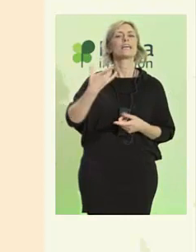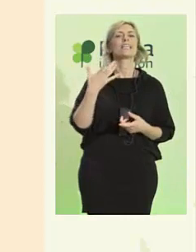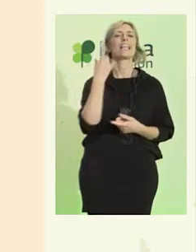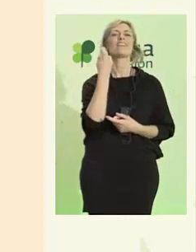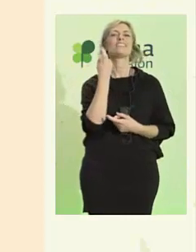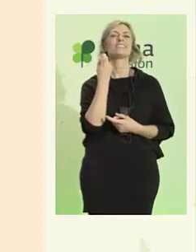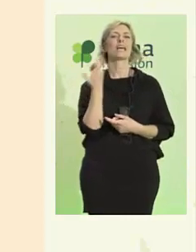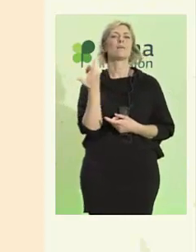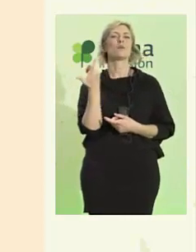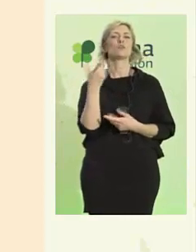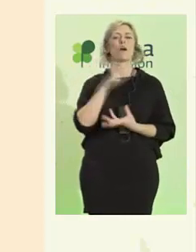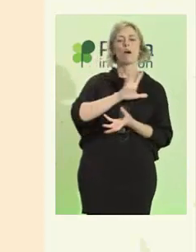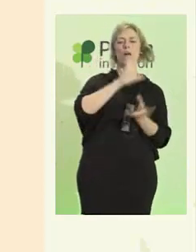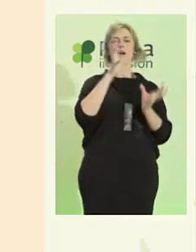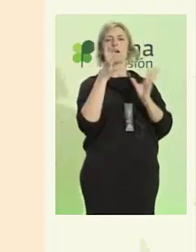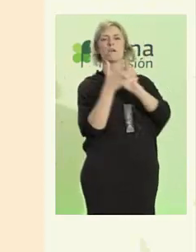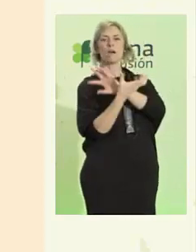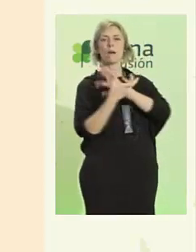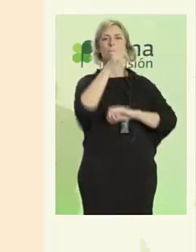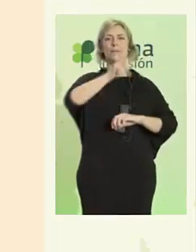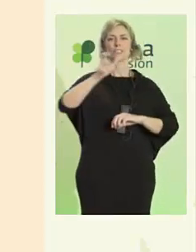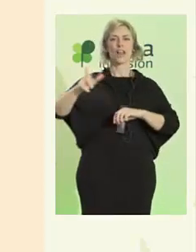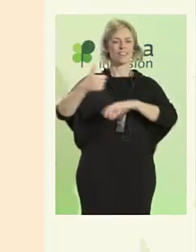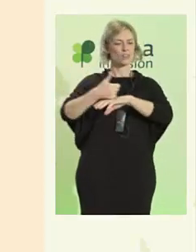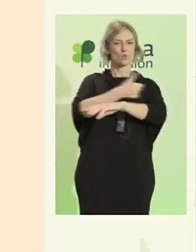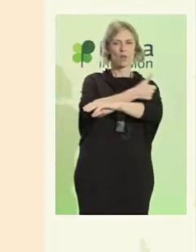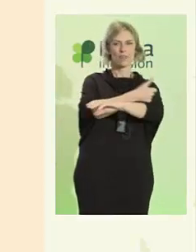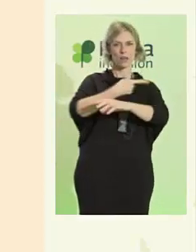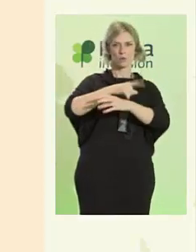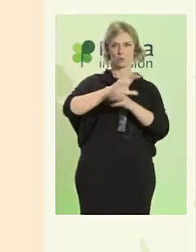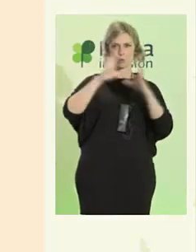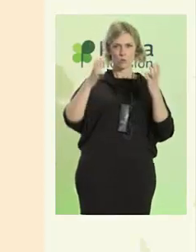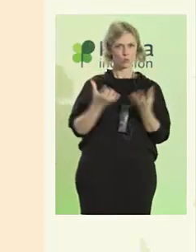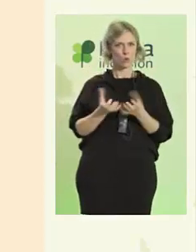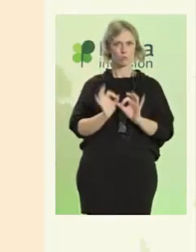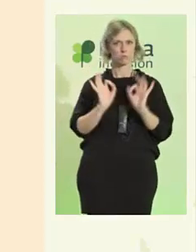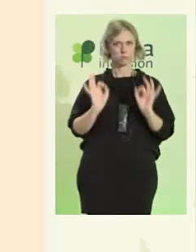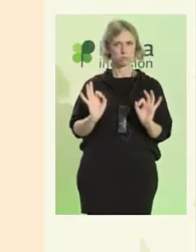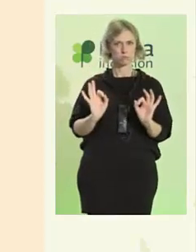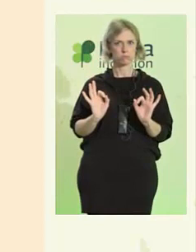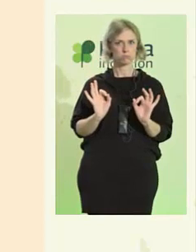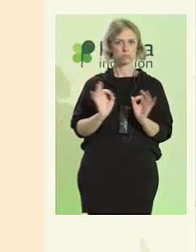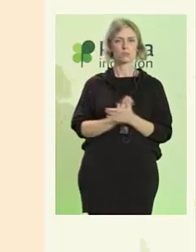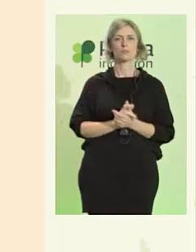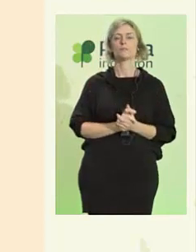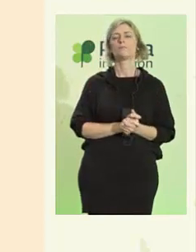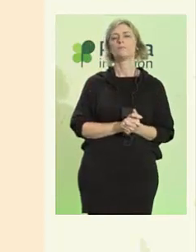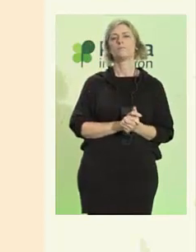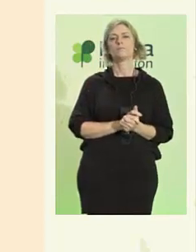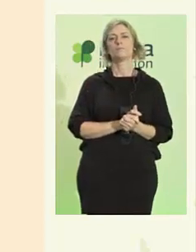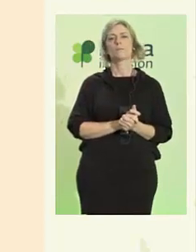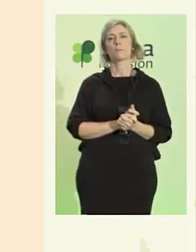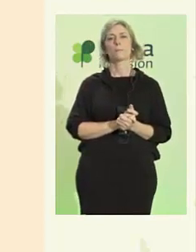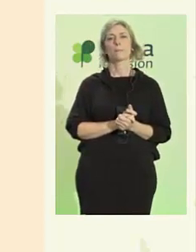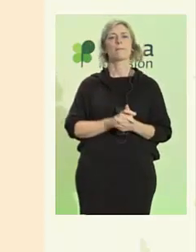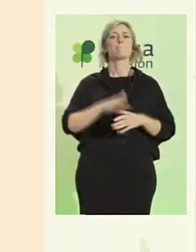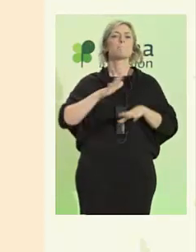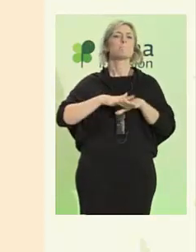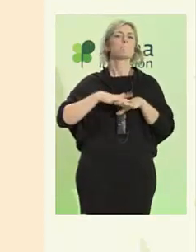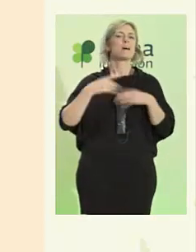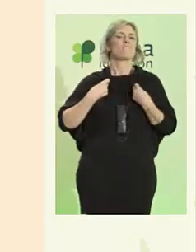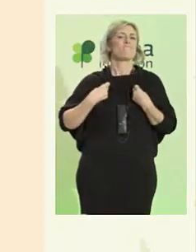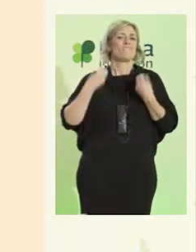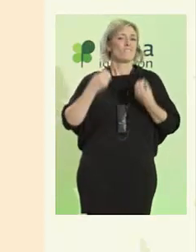es la clave para una buena vida, pero necesita